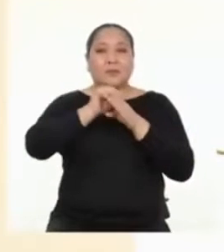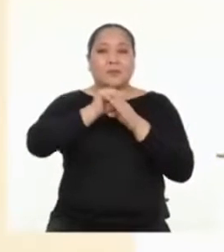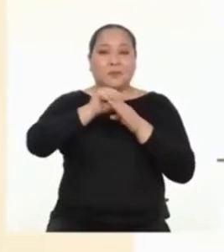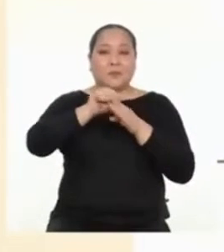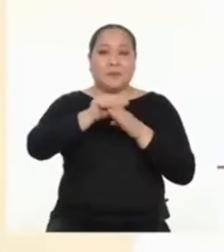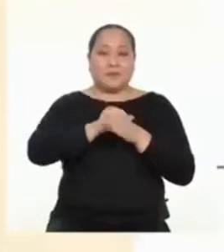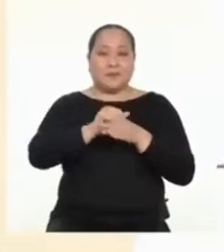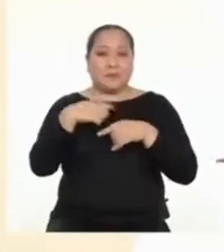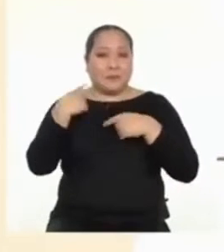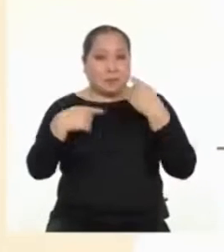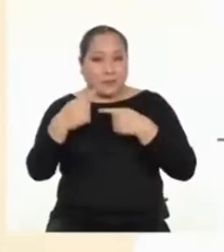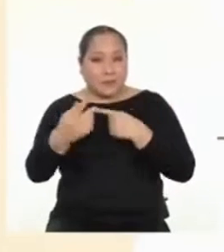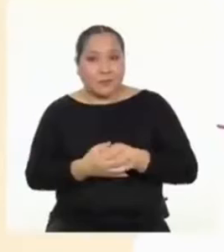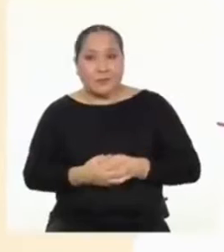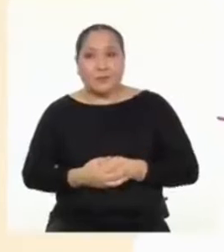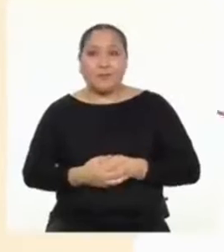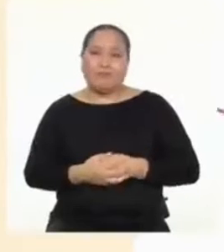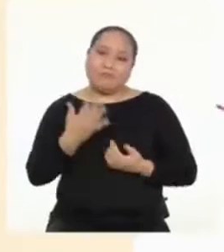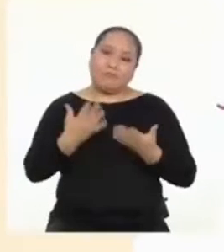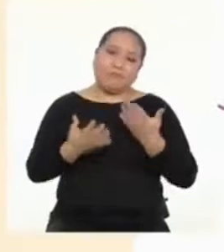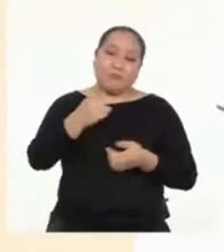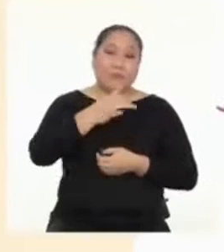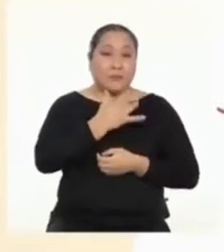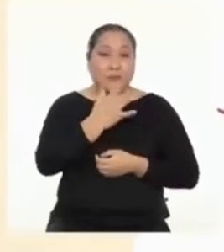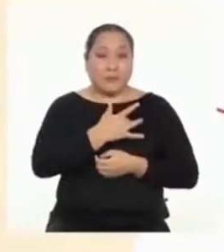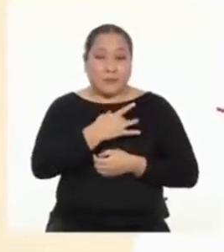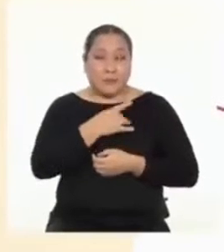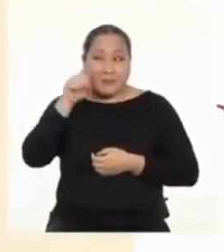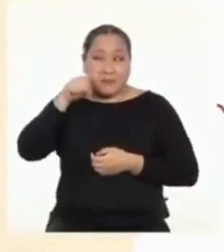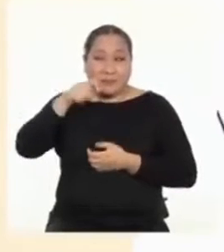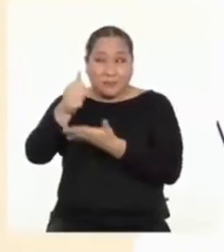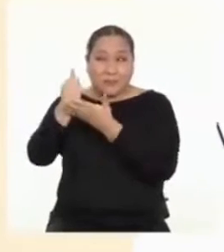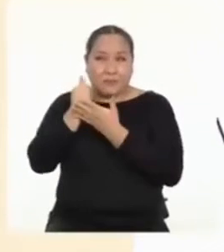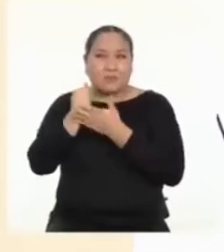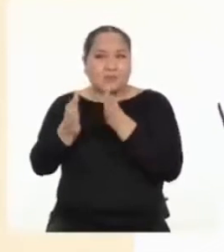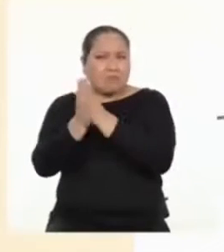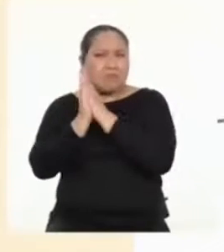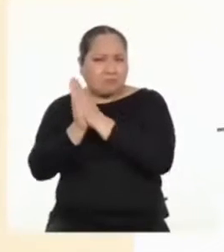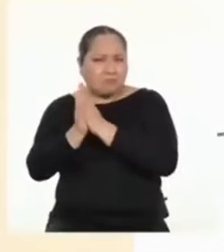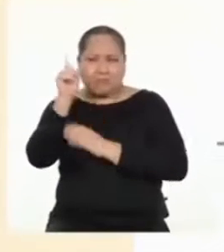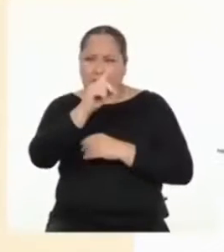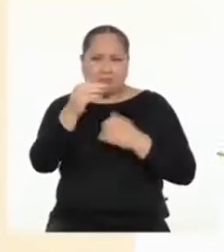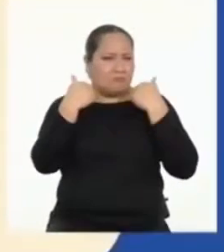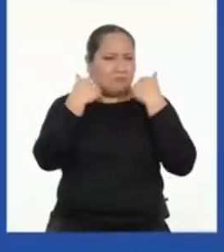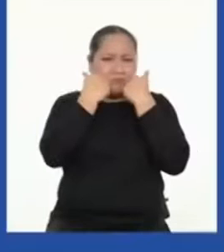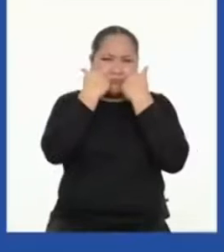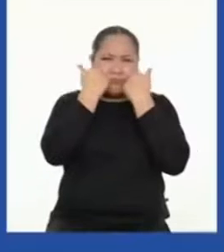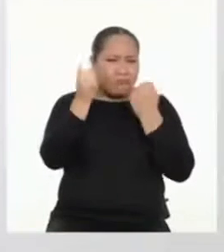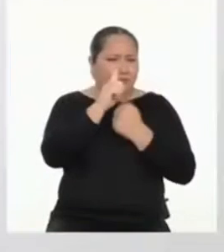practiquen constantemente. Y por ahí de vez en cuando, si sienten que necesitan ayuda, pues pídanlas sin miedo ni vergüenza.